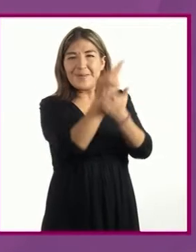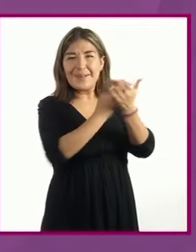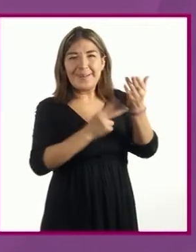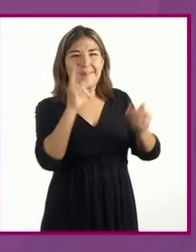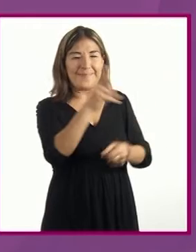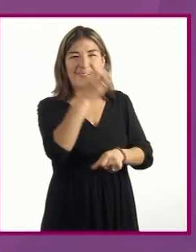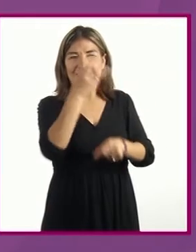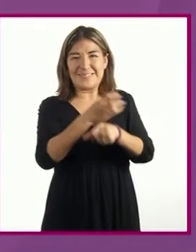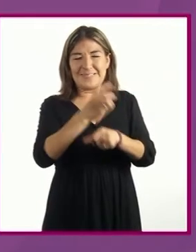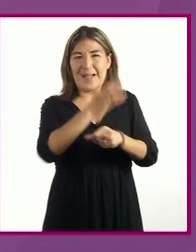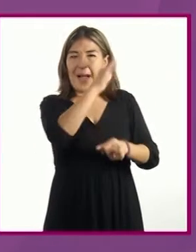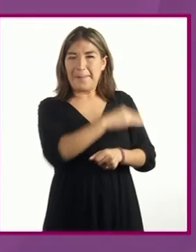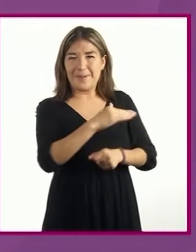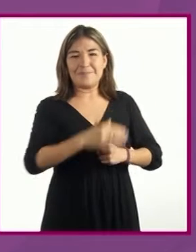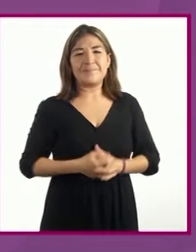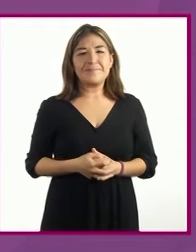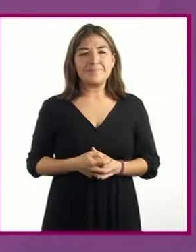tercera.